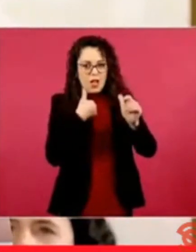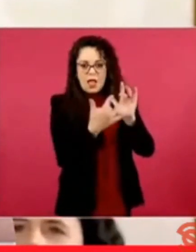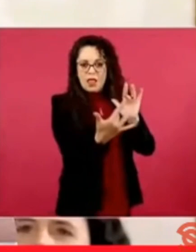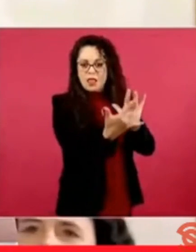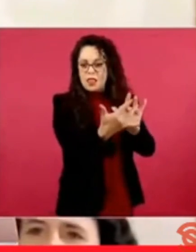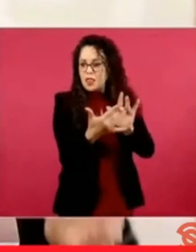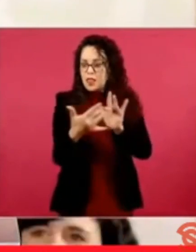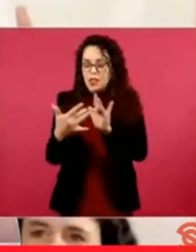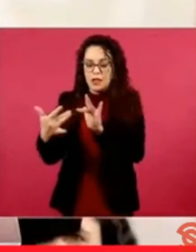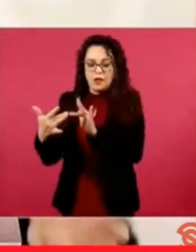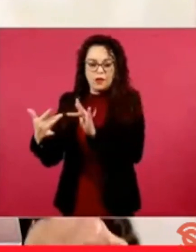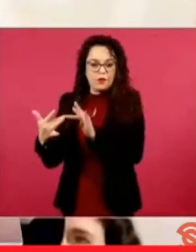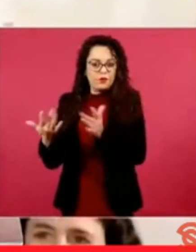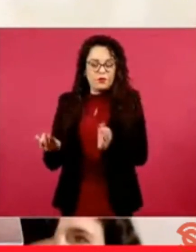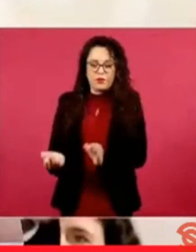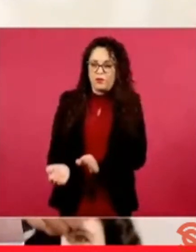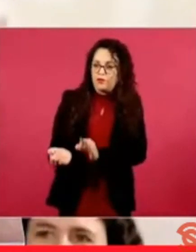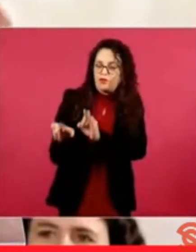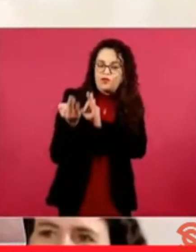y la gente pues